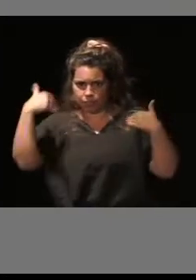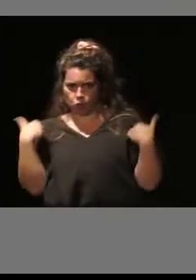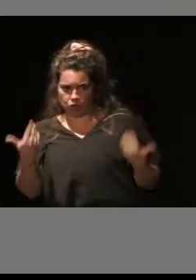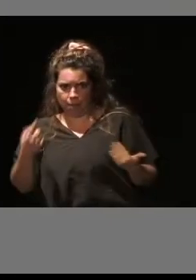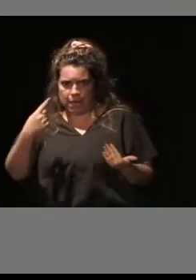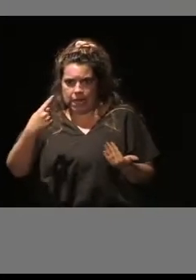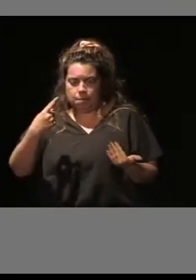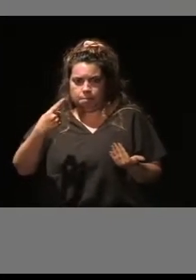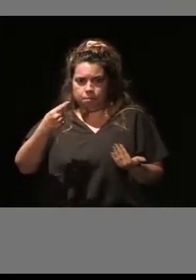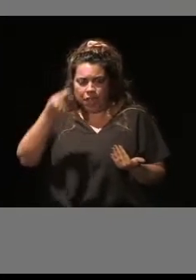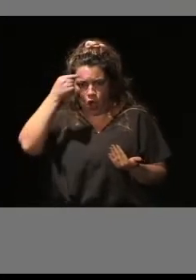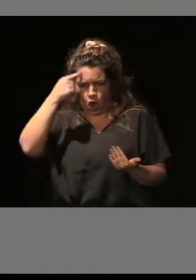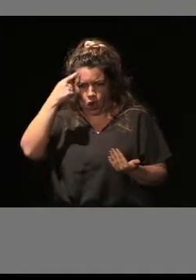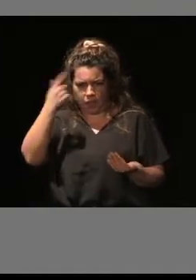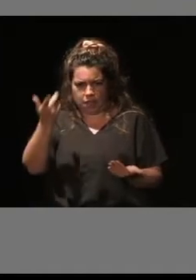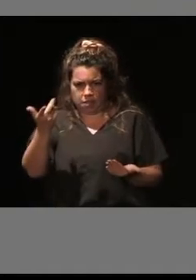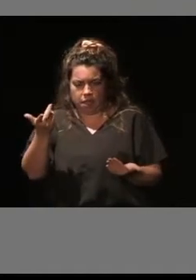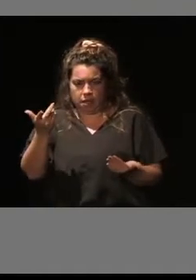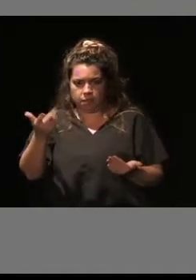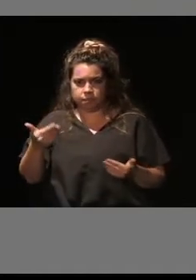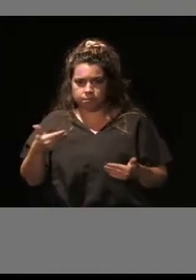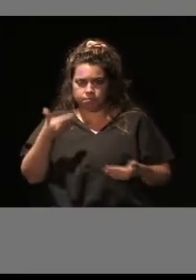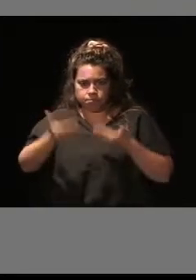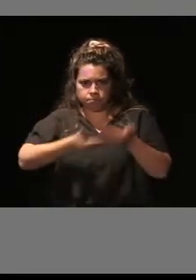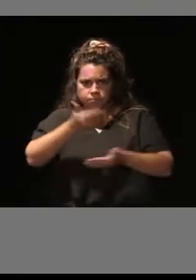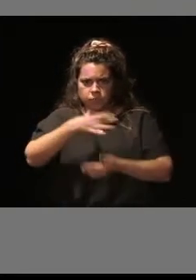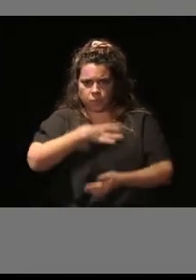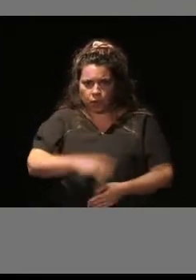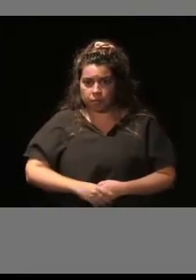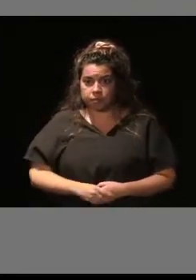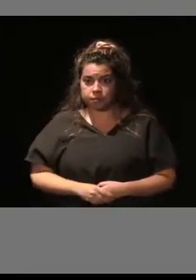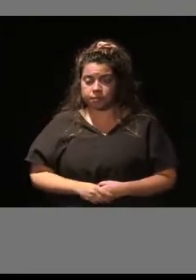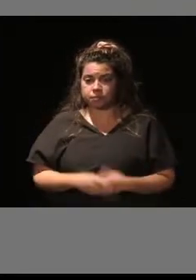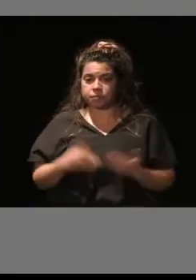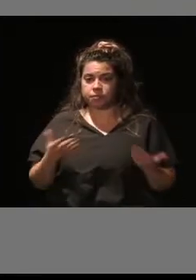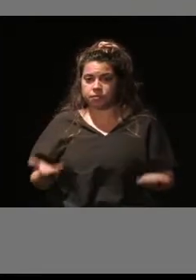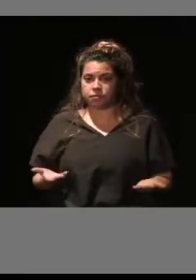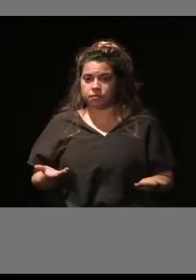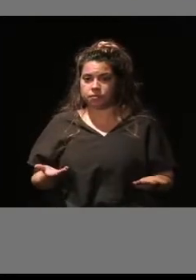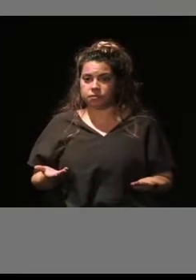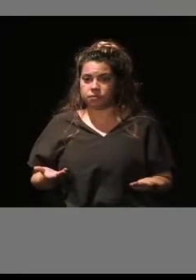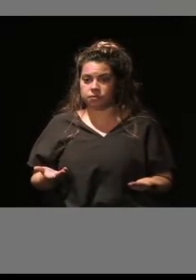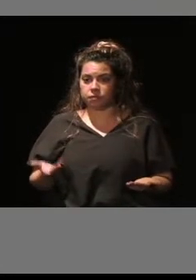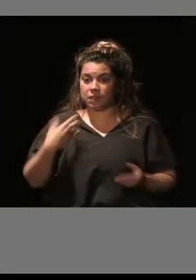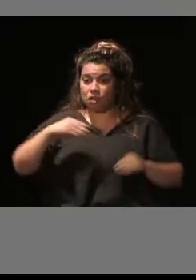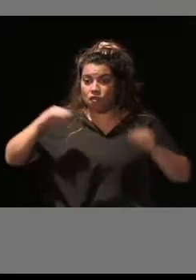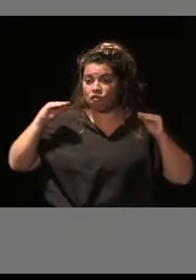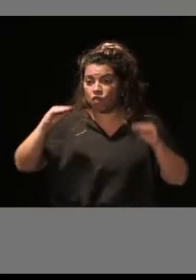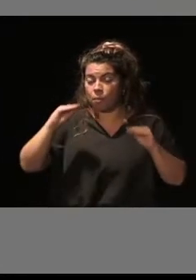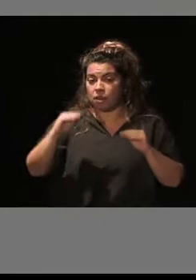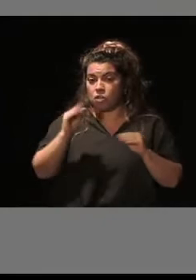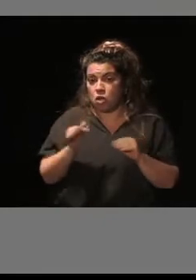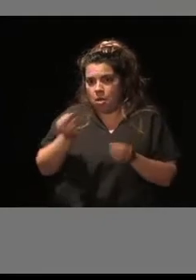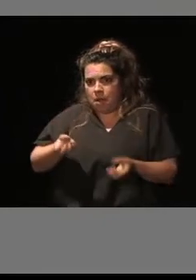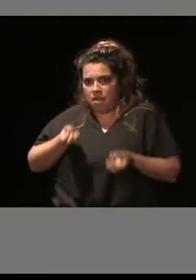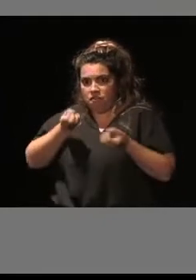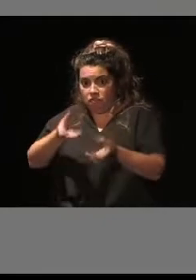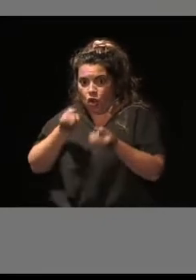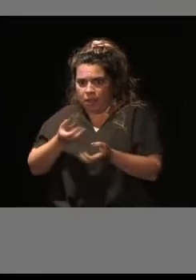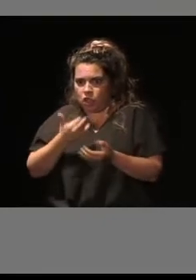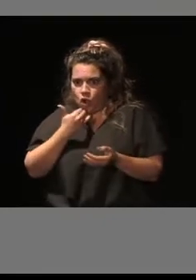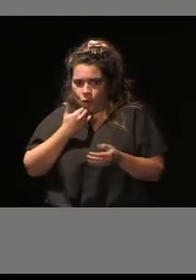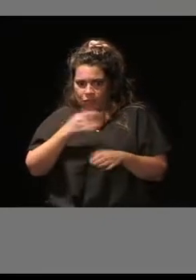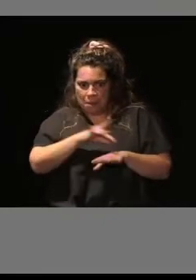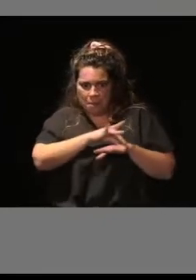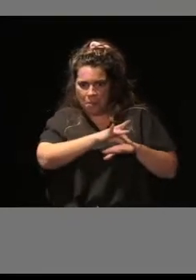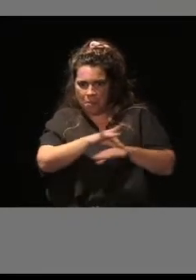también crítica. Por lo tanto, la formación y la información son un vehículo en